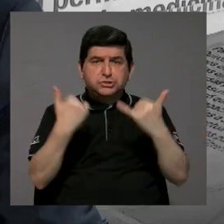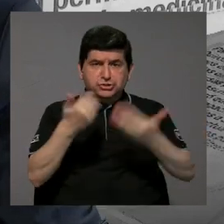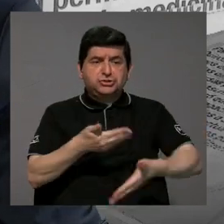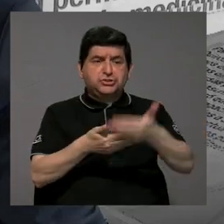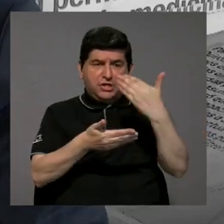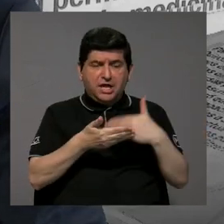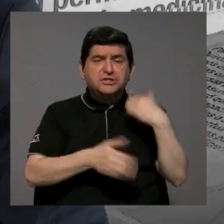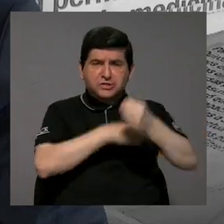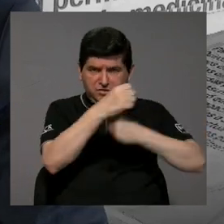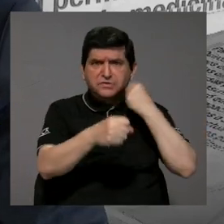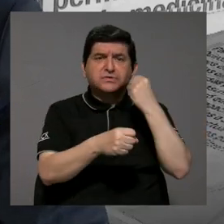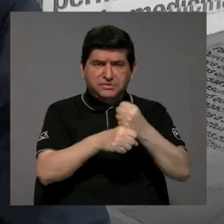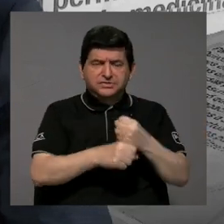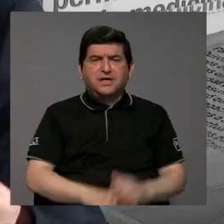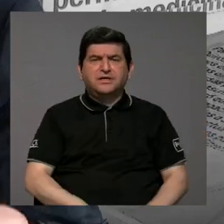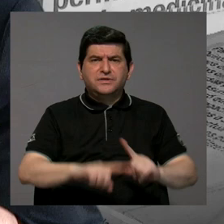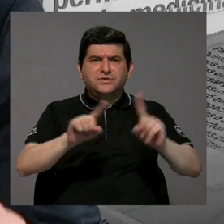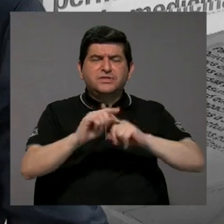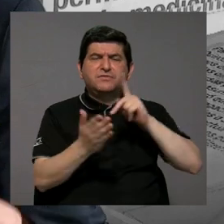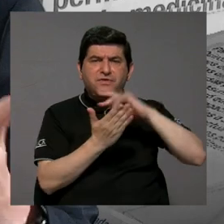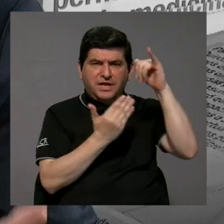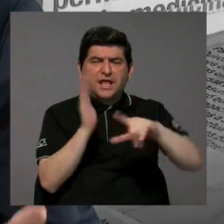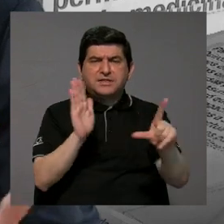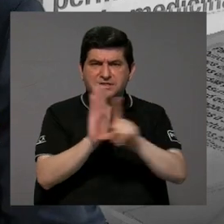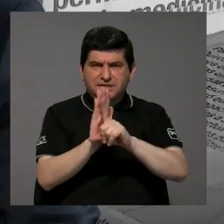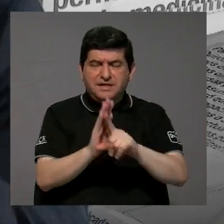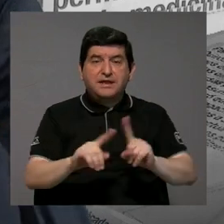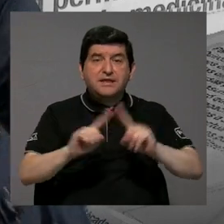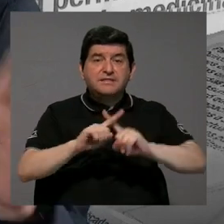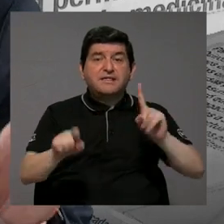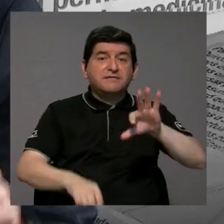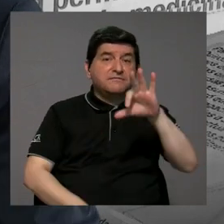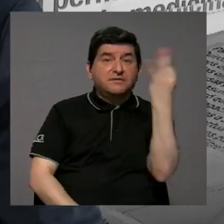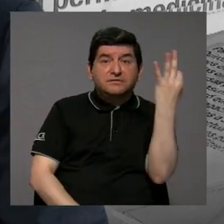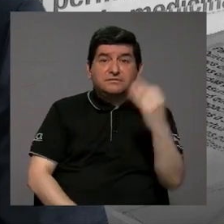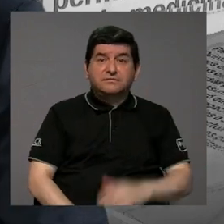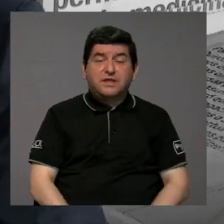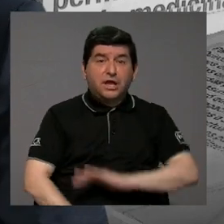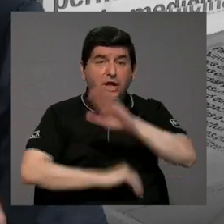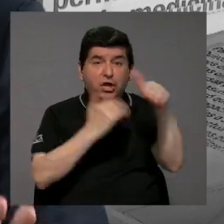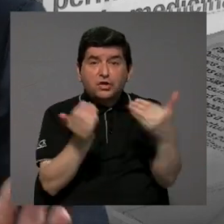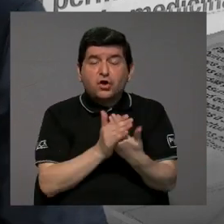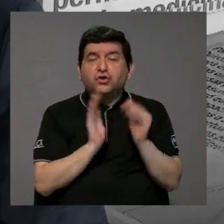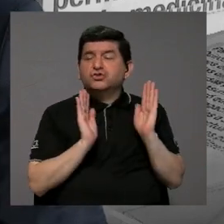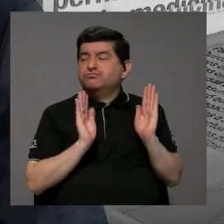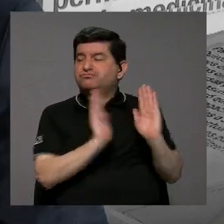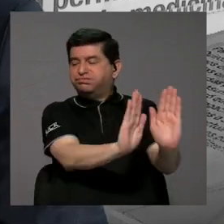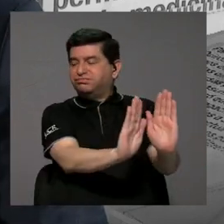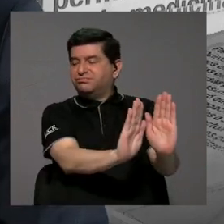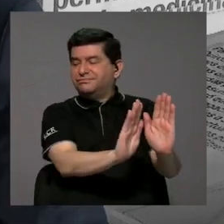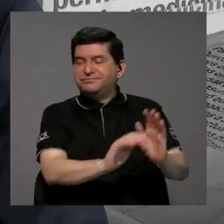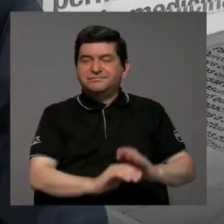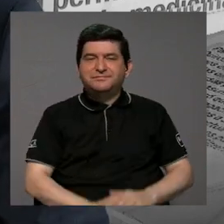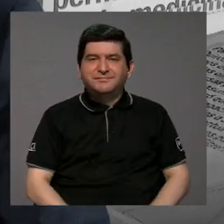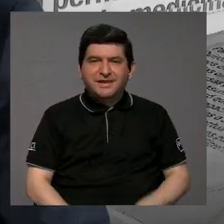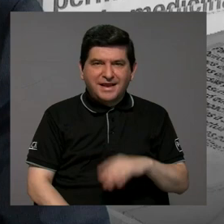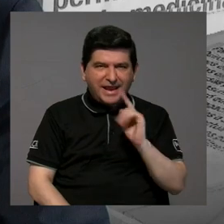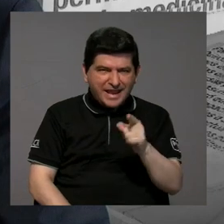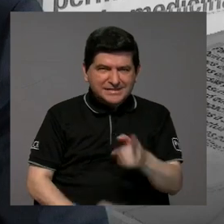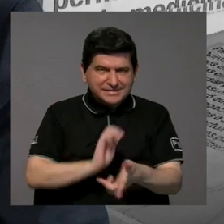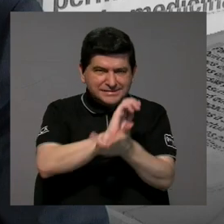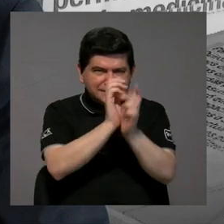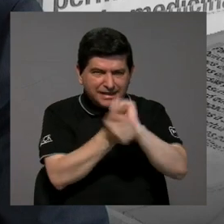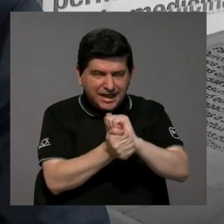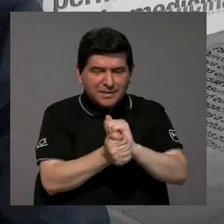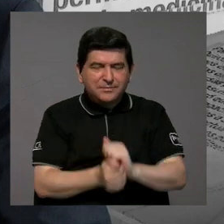Esto ya ha ocurrido en los últimos años con varios proyectos de ley de diversas formas. Todos han sido rechazados. Esta creo que